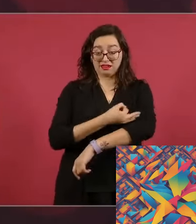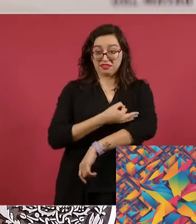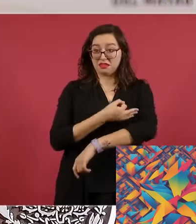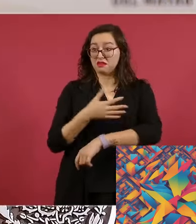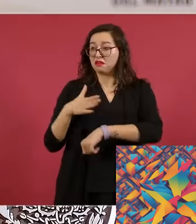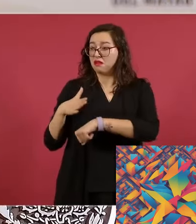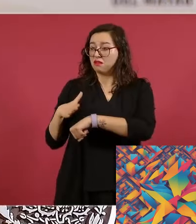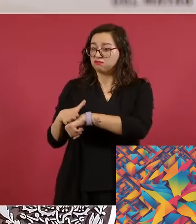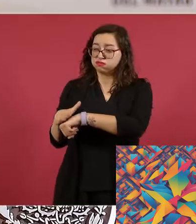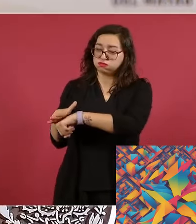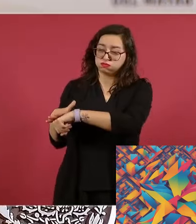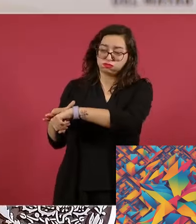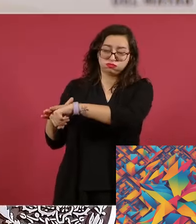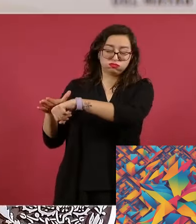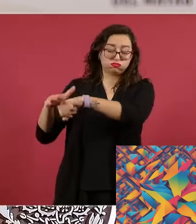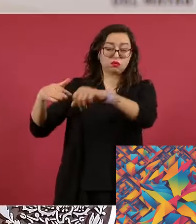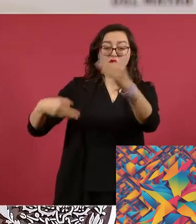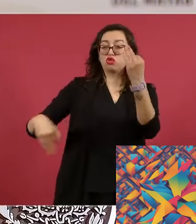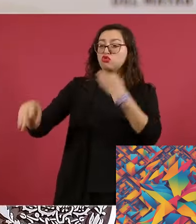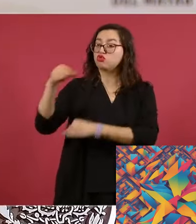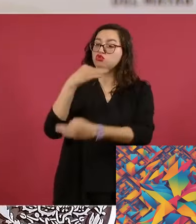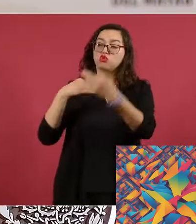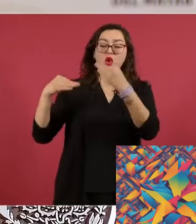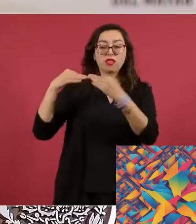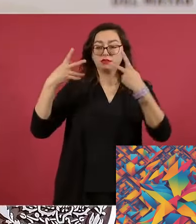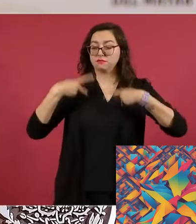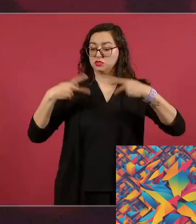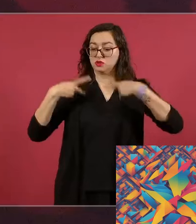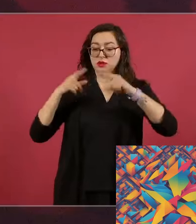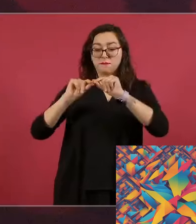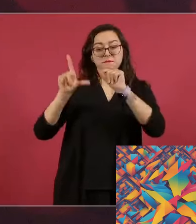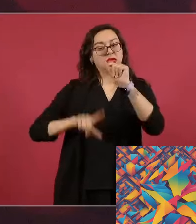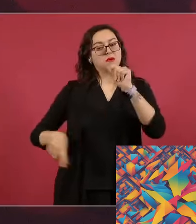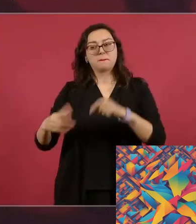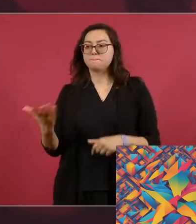construcción de un México más justo, seguro y próspero para todos.